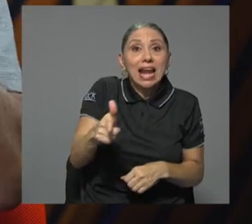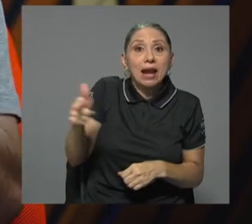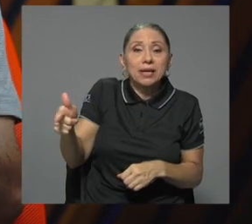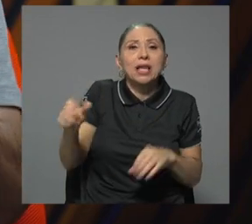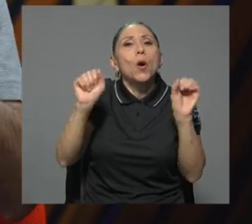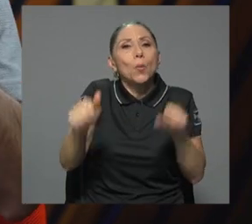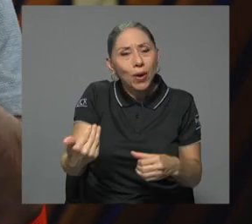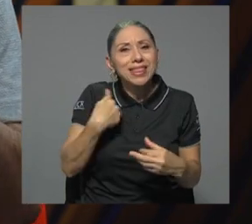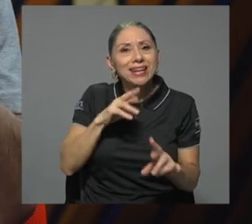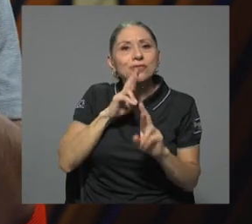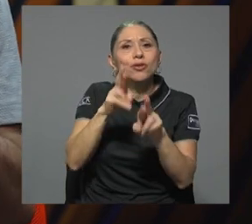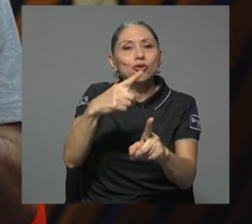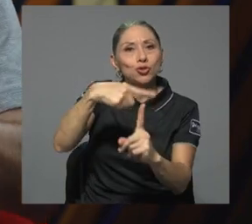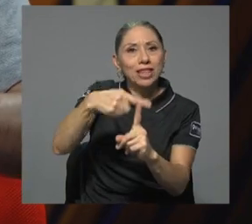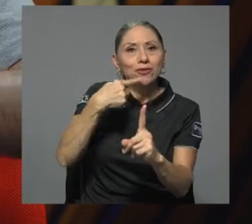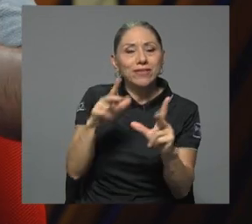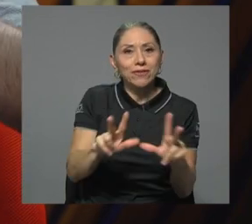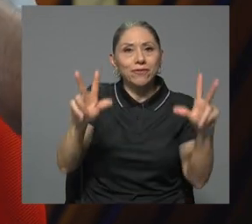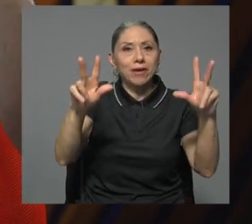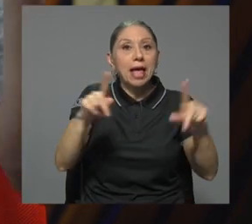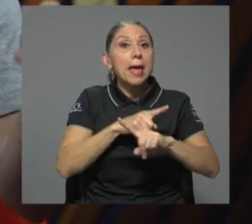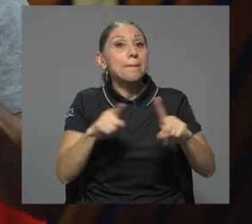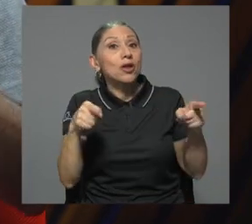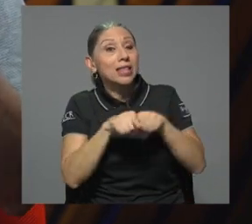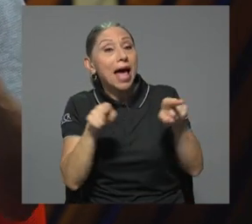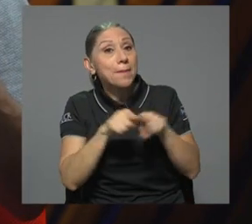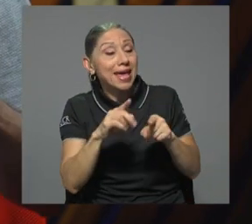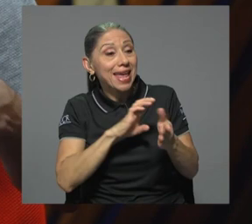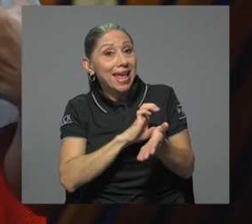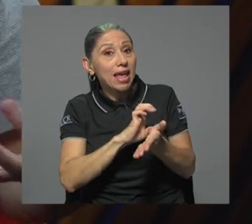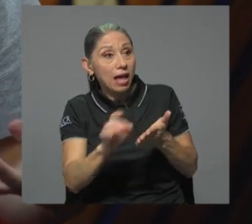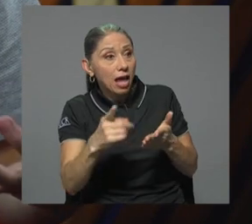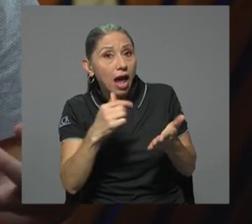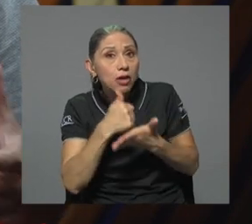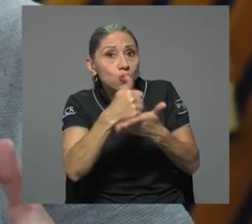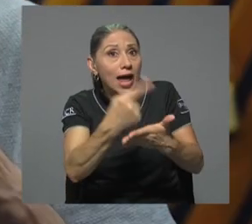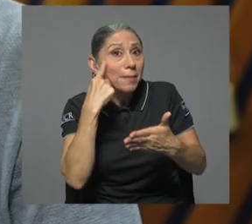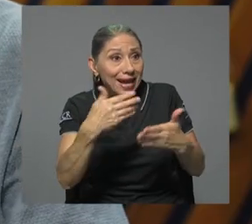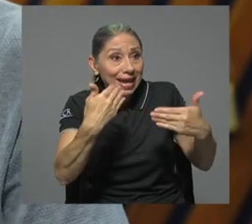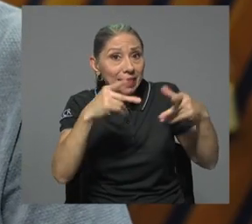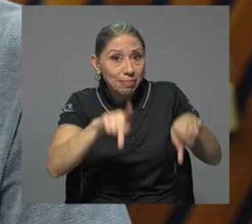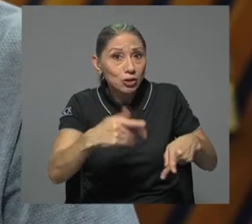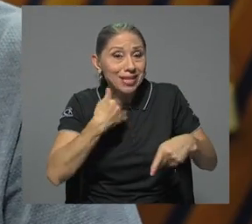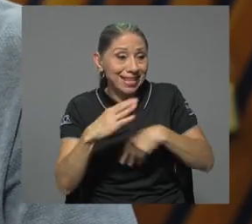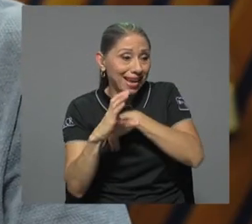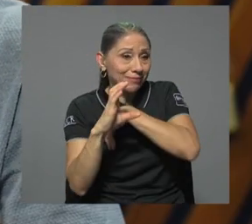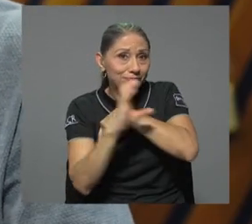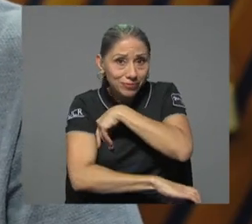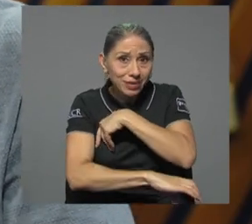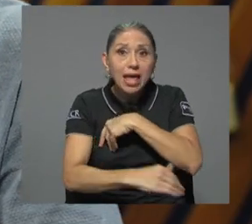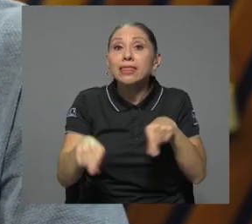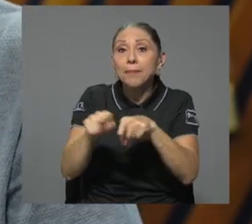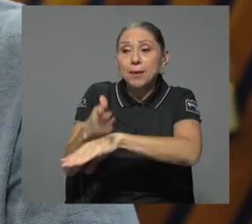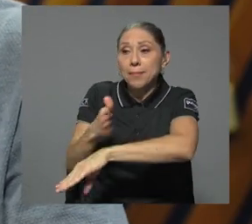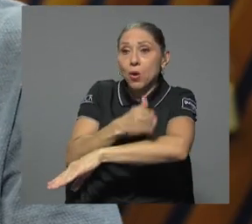institución advierte que combatir la impunidad, mejorar el estado de derecho y la gobernanza e invertir en educación es la única manera de